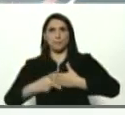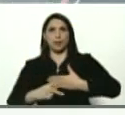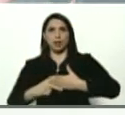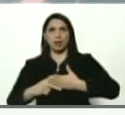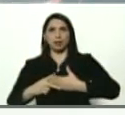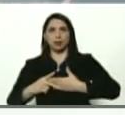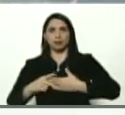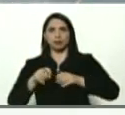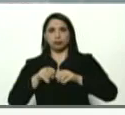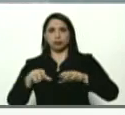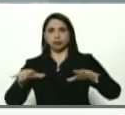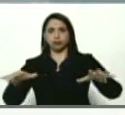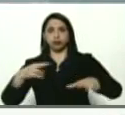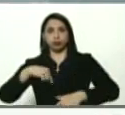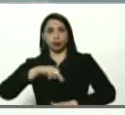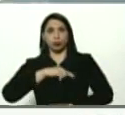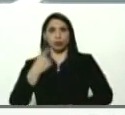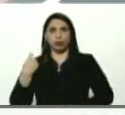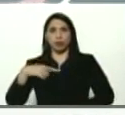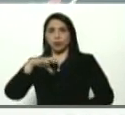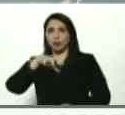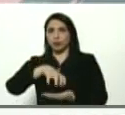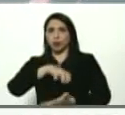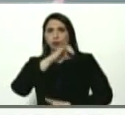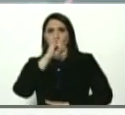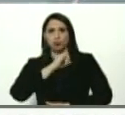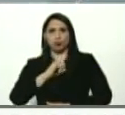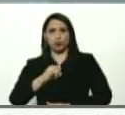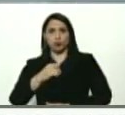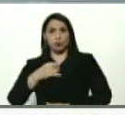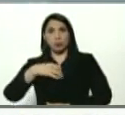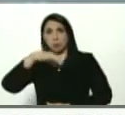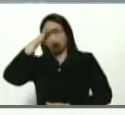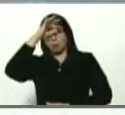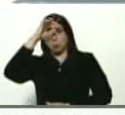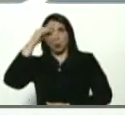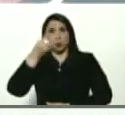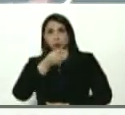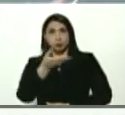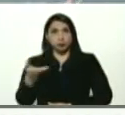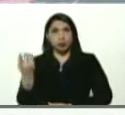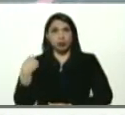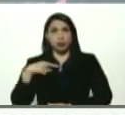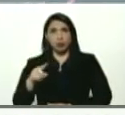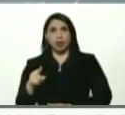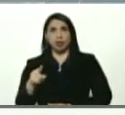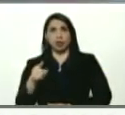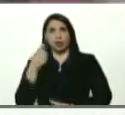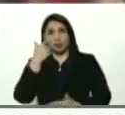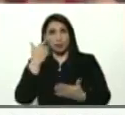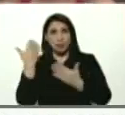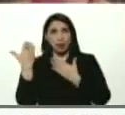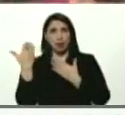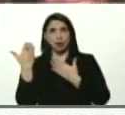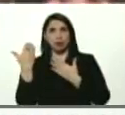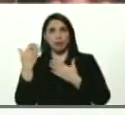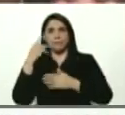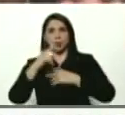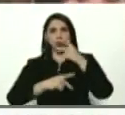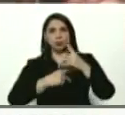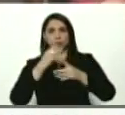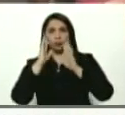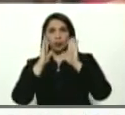tenemos en el estado Zulia. Yo no sé si ustedes tienen imágenes del proceso que estamos atendiendo allí.